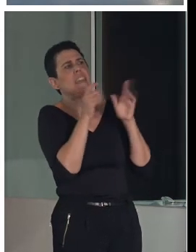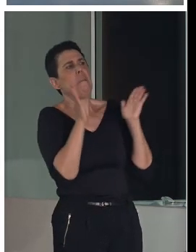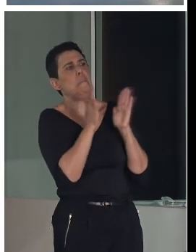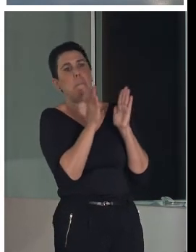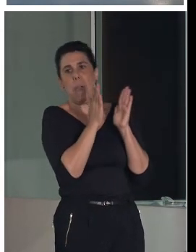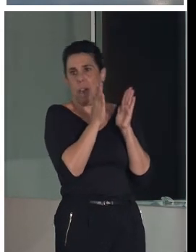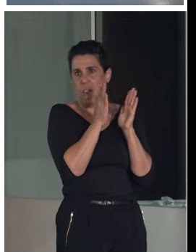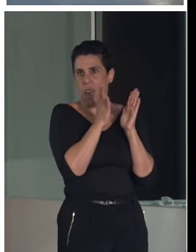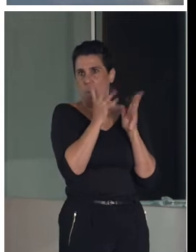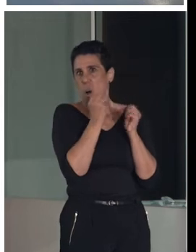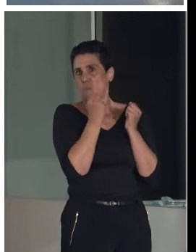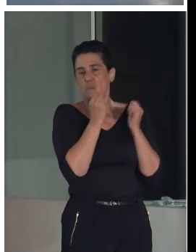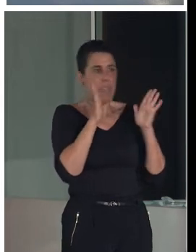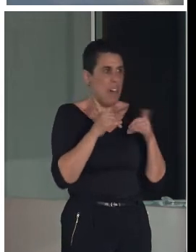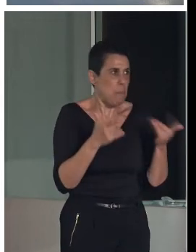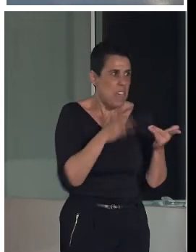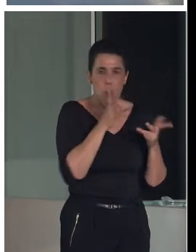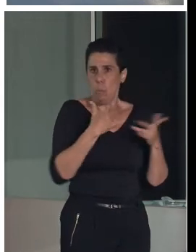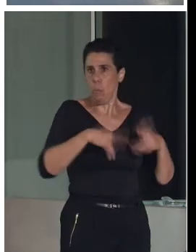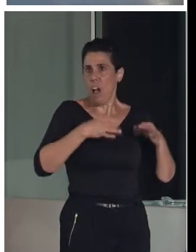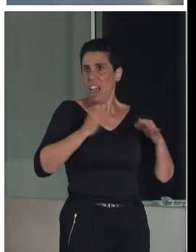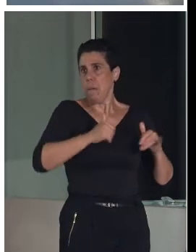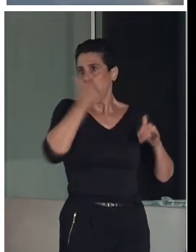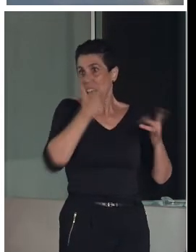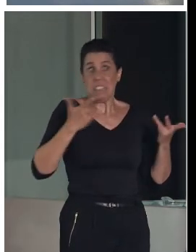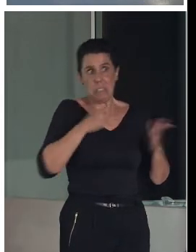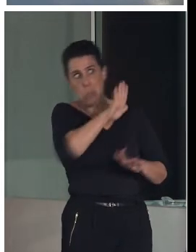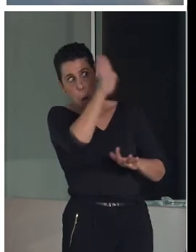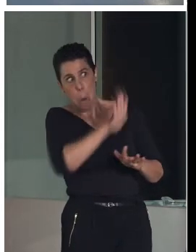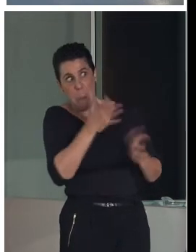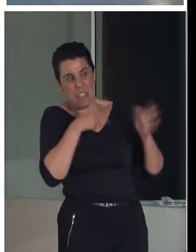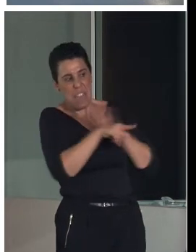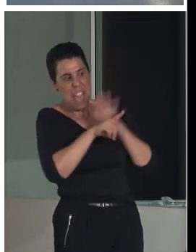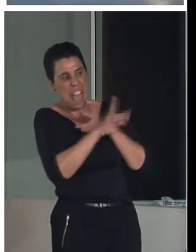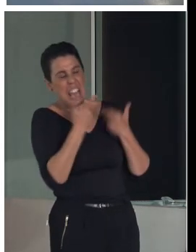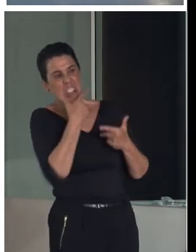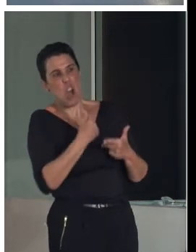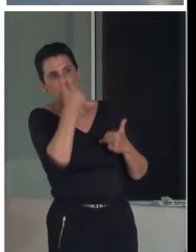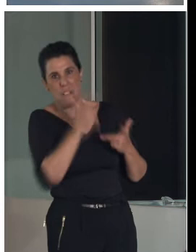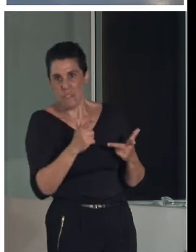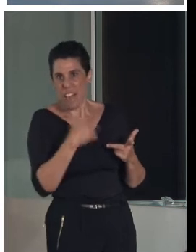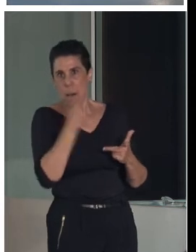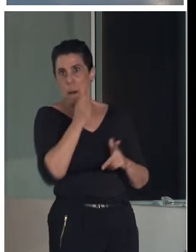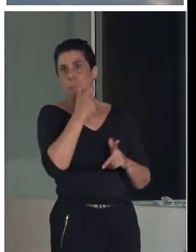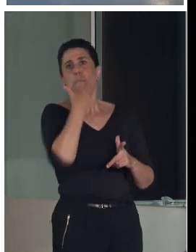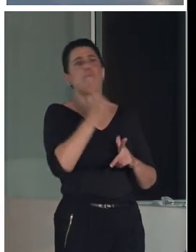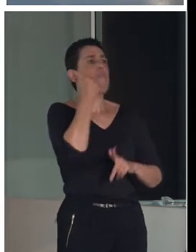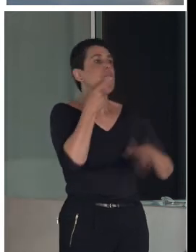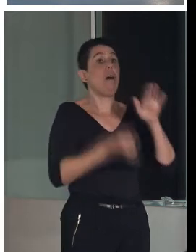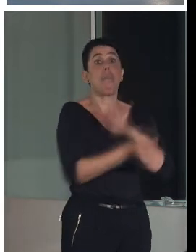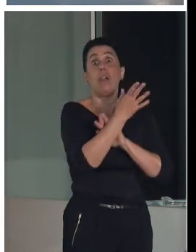porque son más sencillas, aparentemente son más simples en su gestión, son más fáciles de crear, necesitan solamente tres personas,